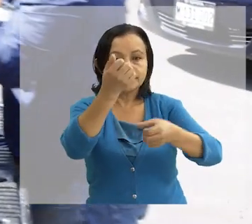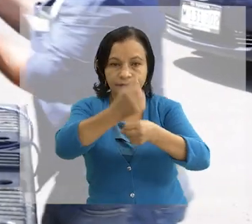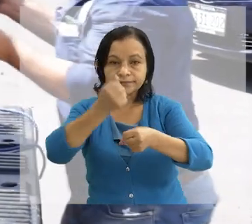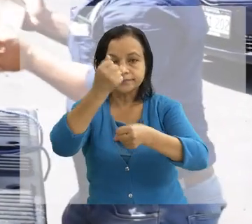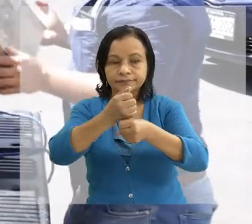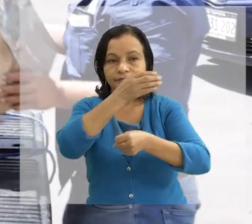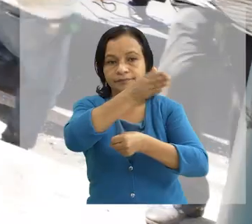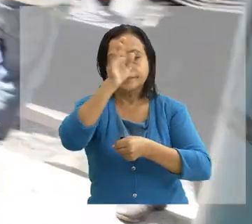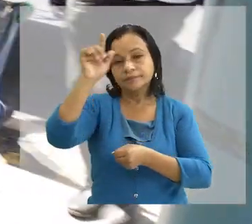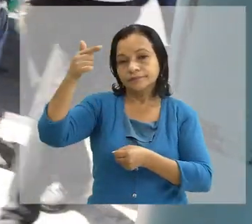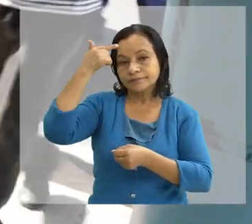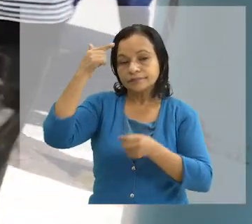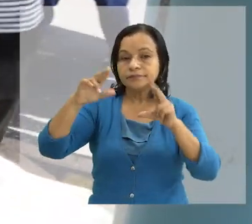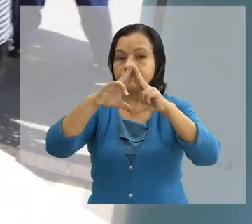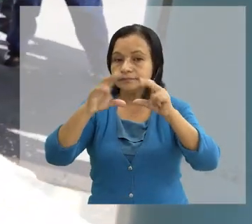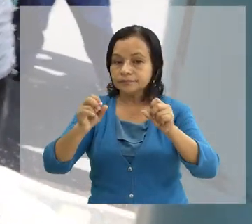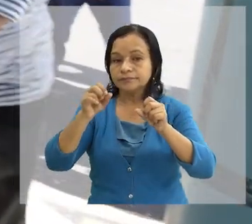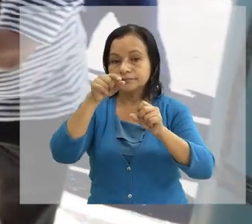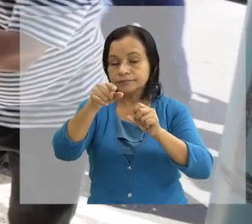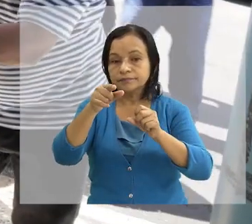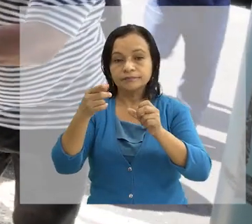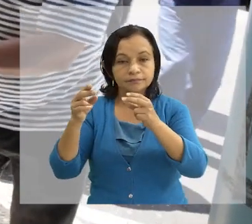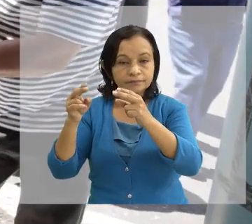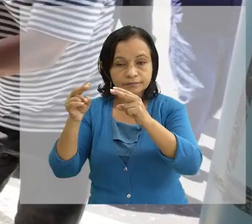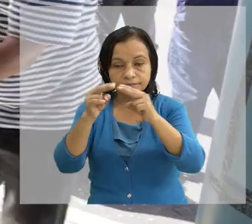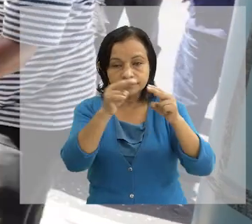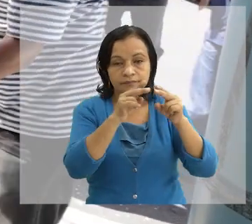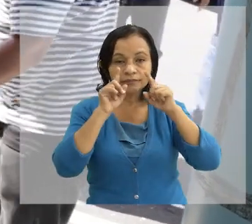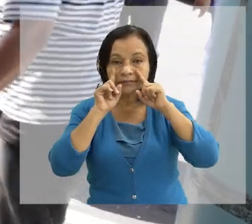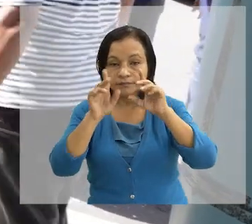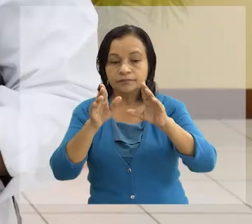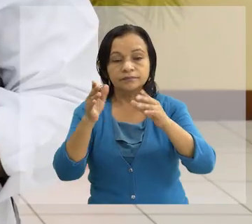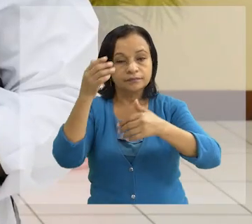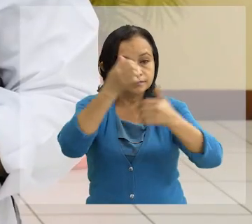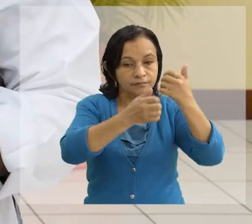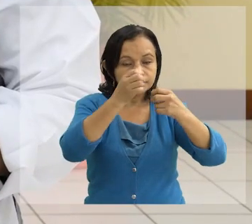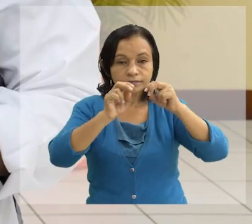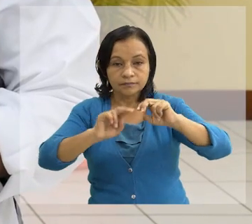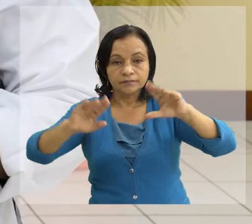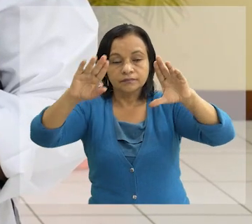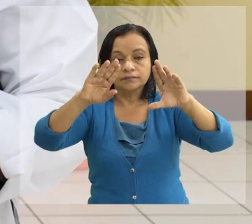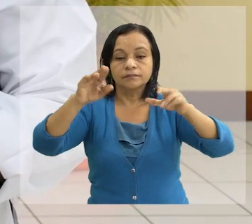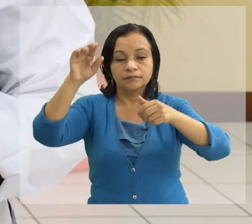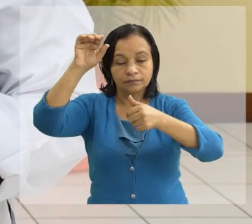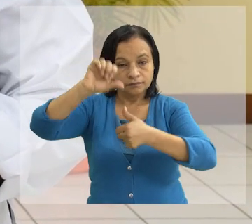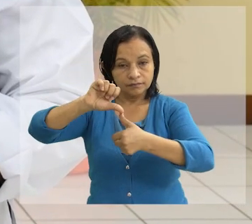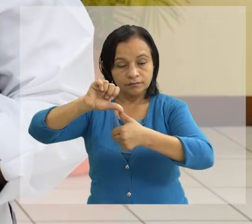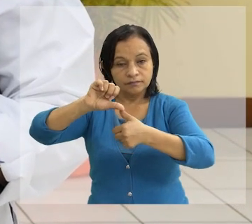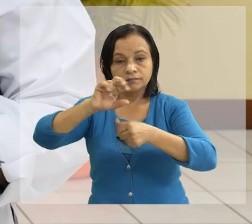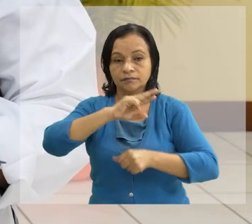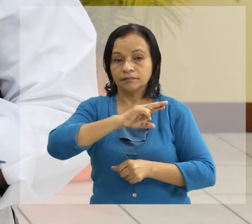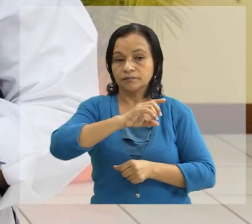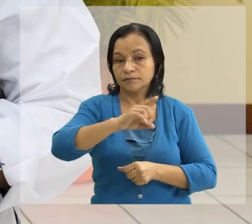trabajo que realiza el gobierno de Nicaragua A través del Centro de Coordinación para la Prevención de los Desastres Naturales En América Central y